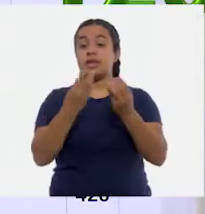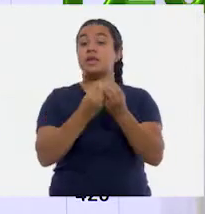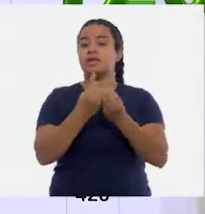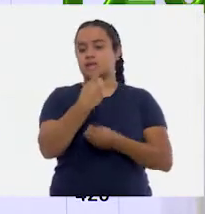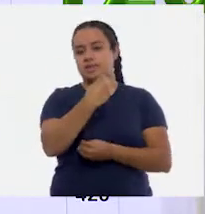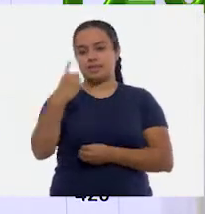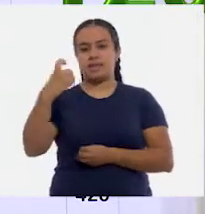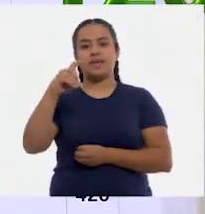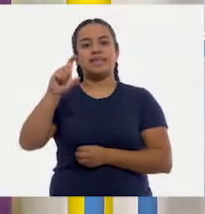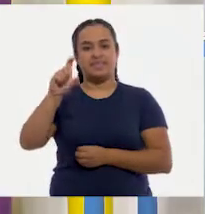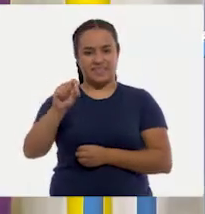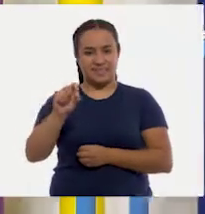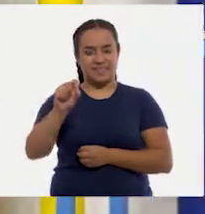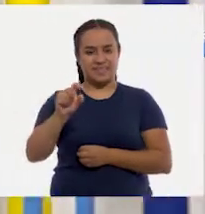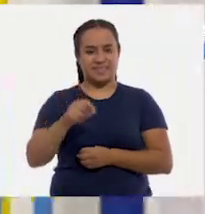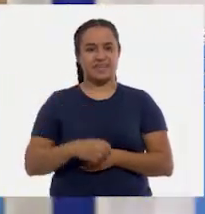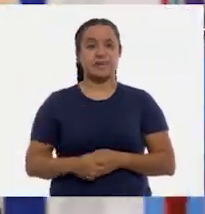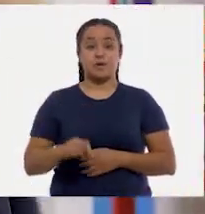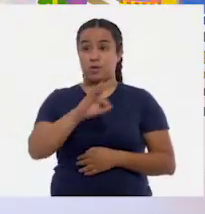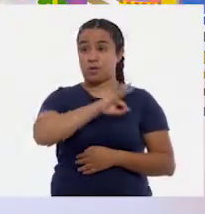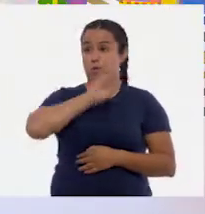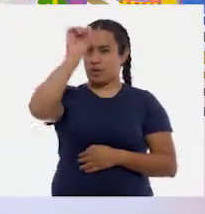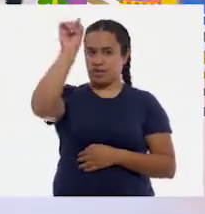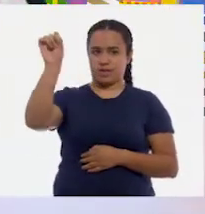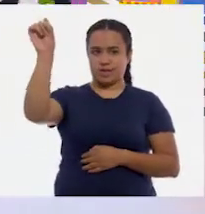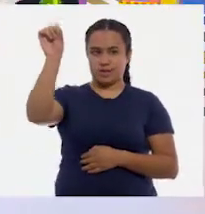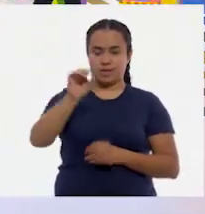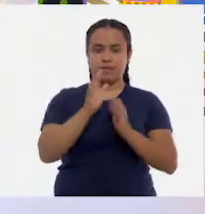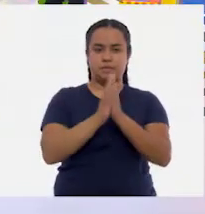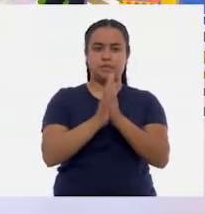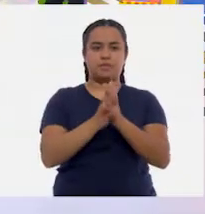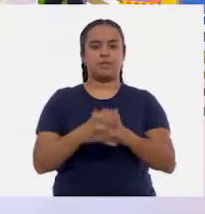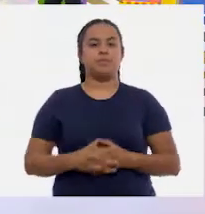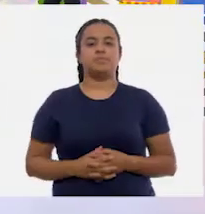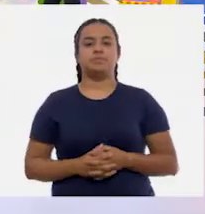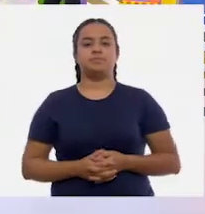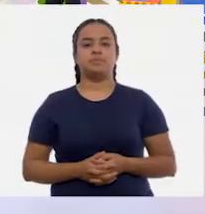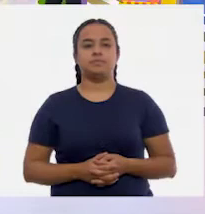número... Ciento veinte. puedes tachar, por favor? Sí, maestra. Ahí tienes el otro.